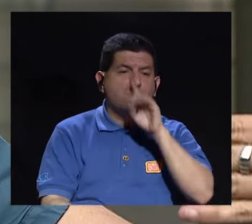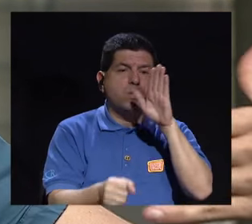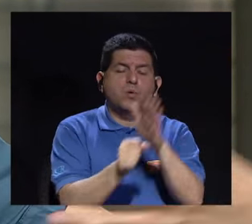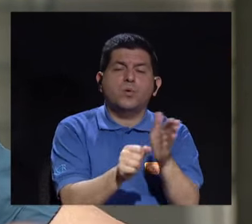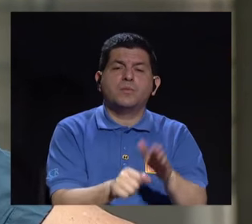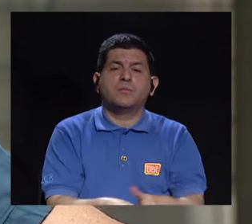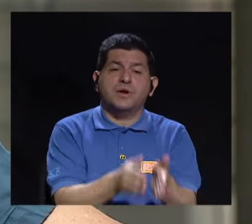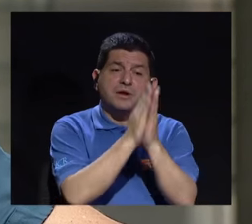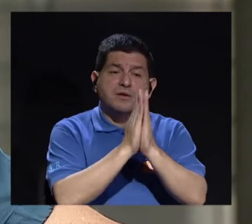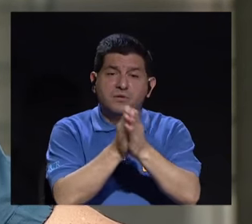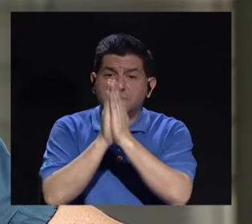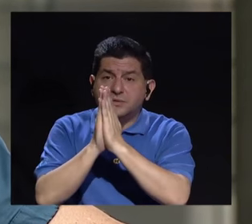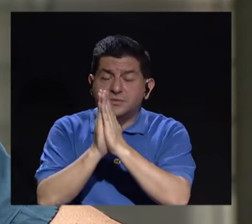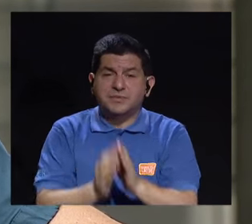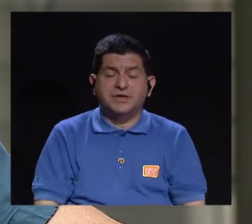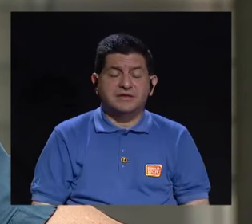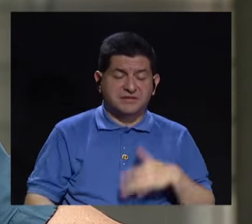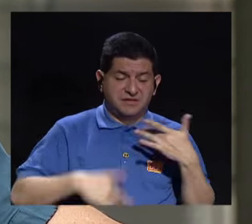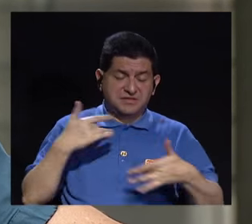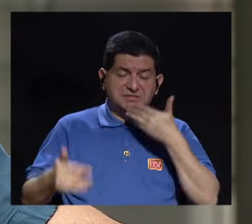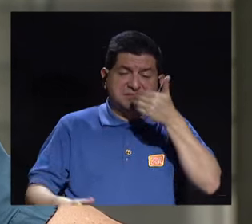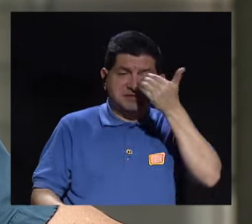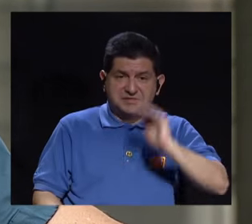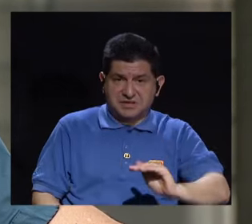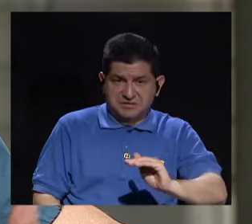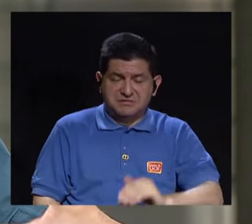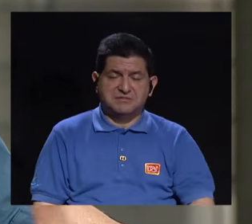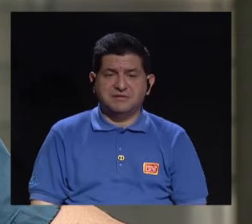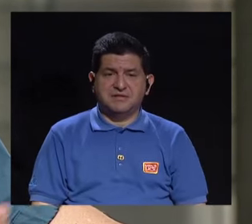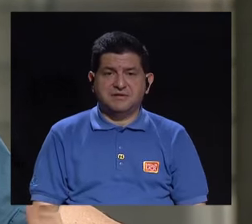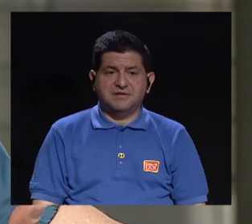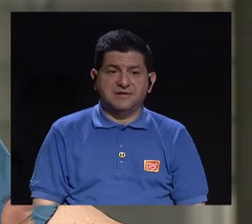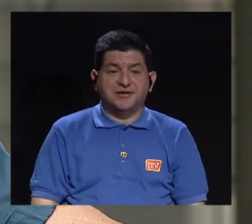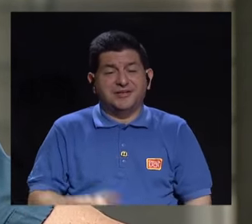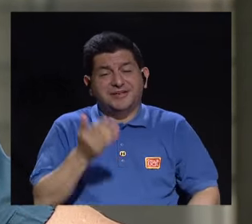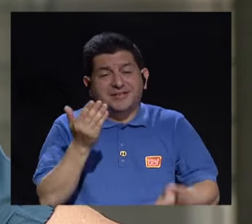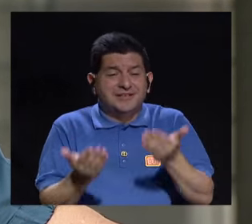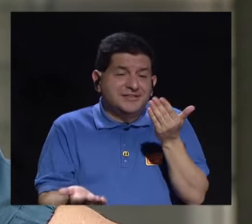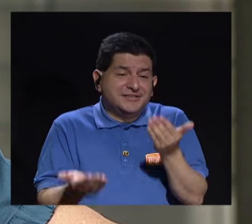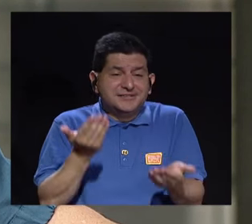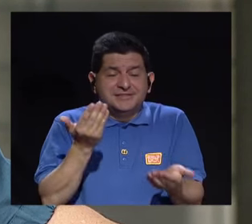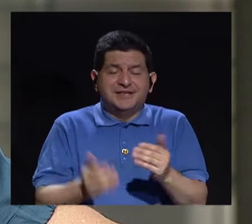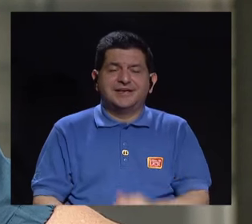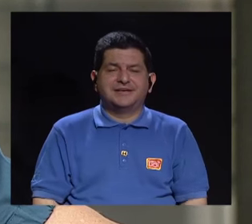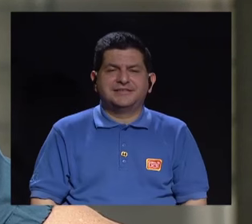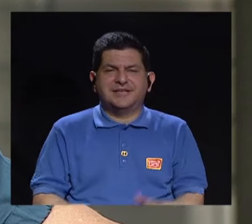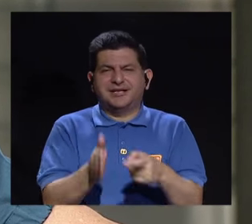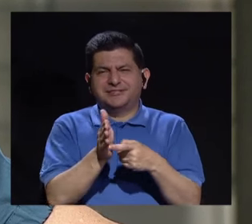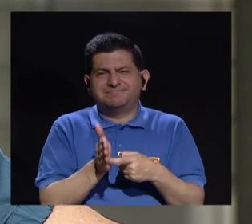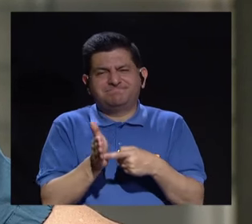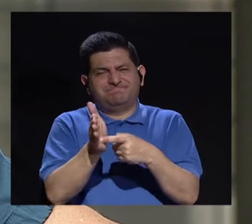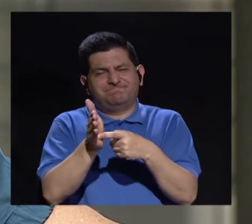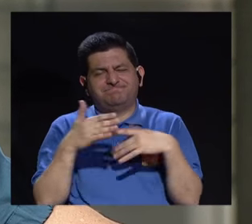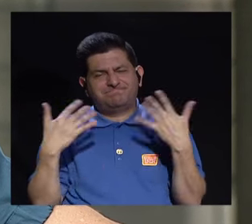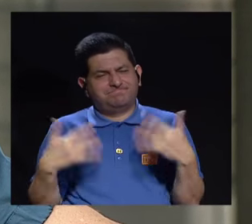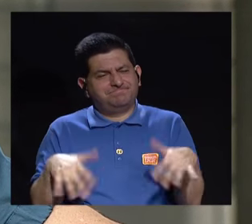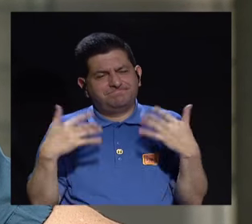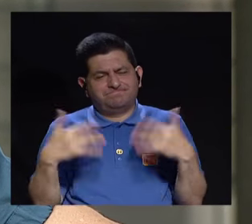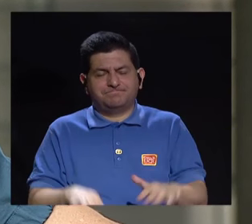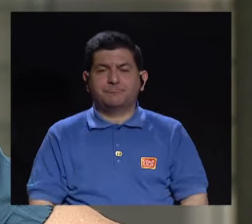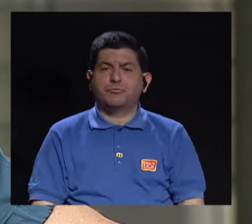a esa altura, digamos, se comienza a sentir mal, ¿no? Como que no llega y hay, bueno, una gran exigencia.